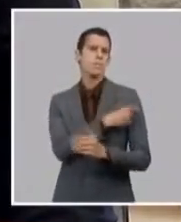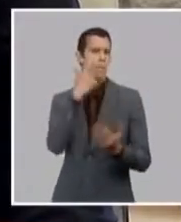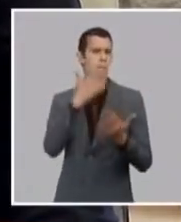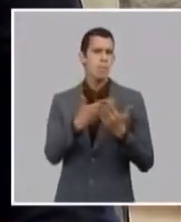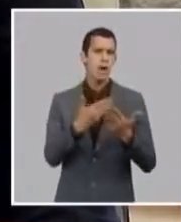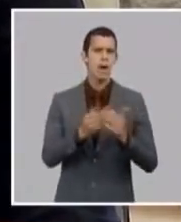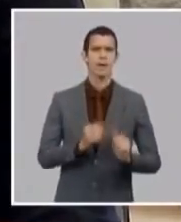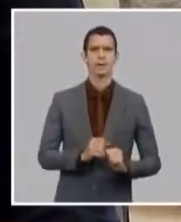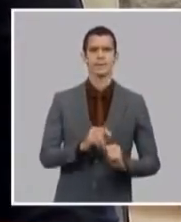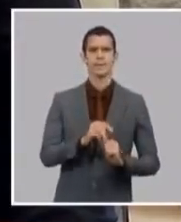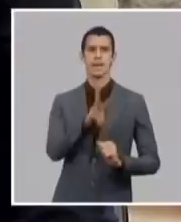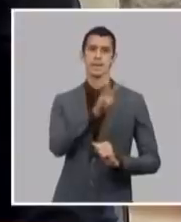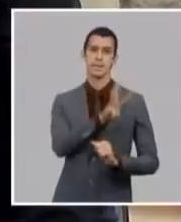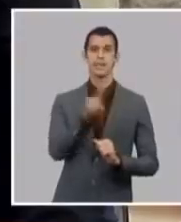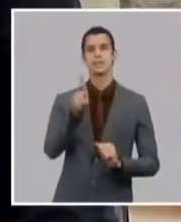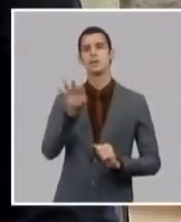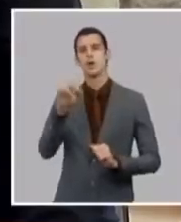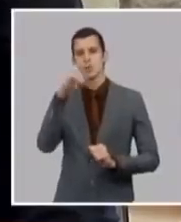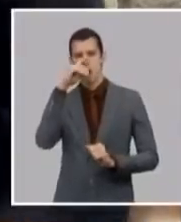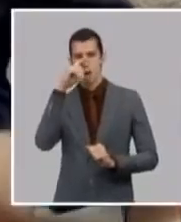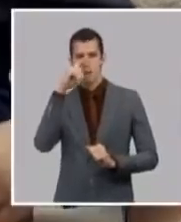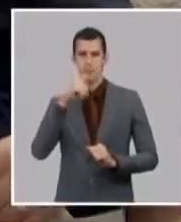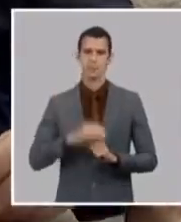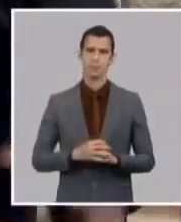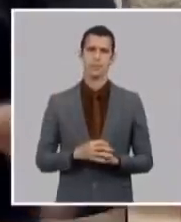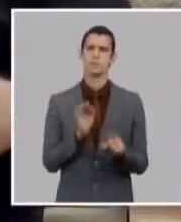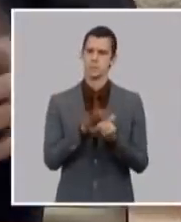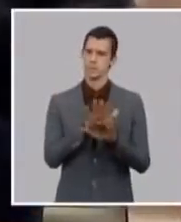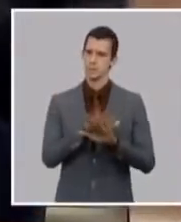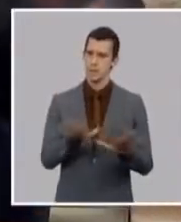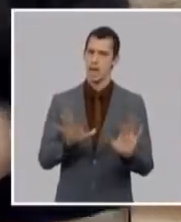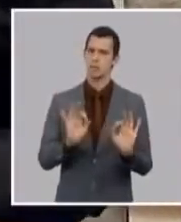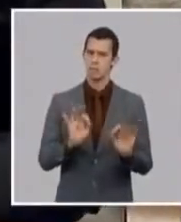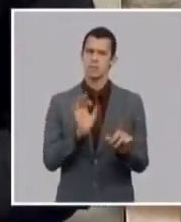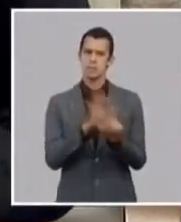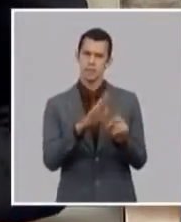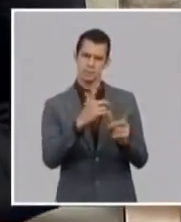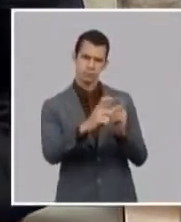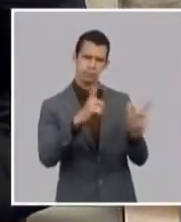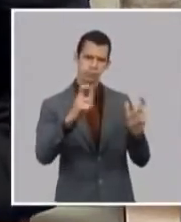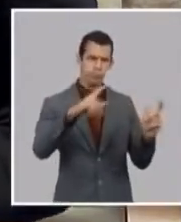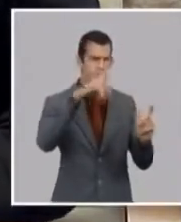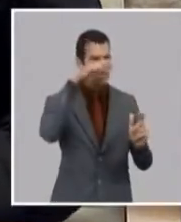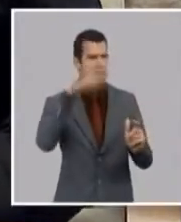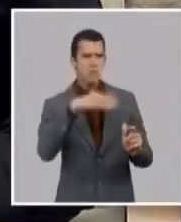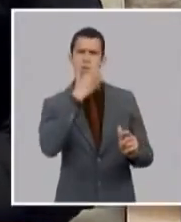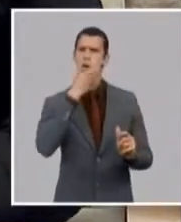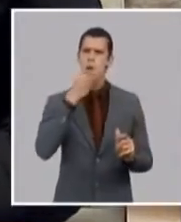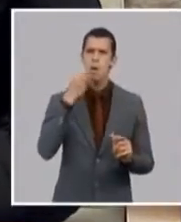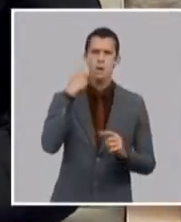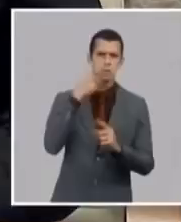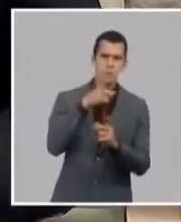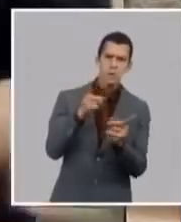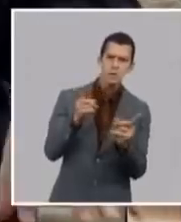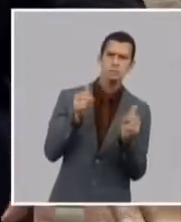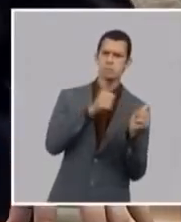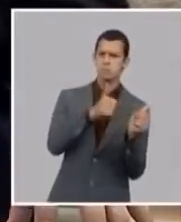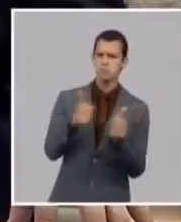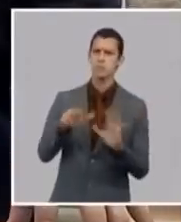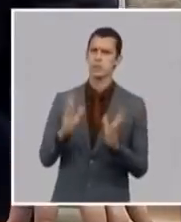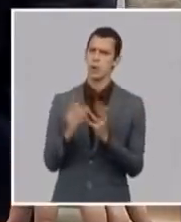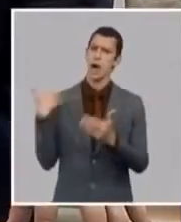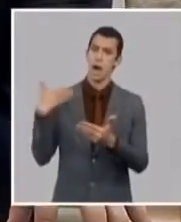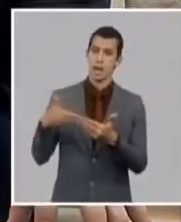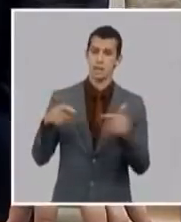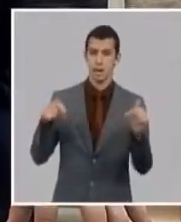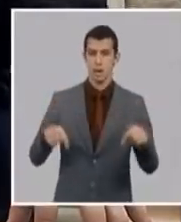3 a 18 años que ya comenzaron y comenzaron con éxito donde ha habido una información a la población ahora una vez